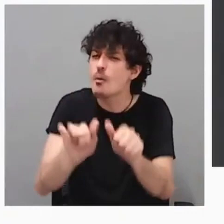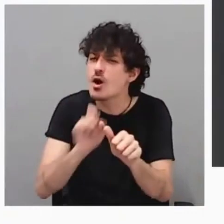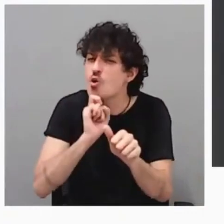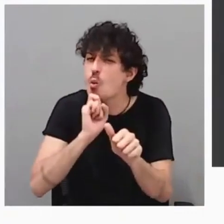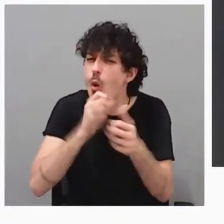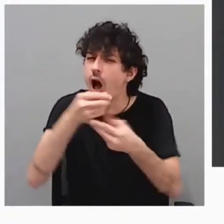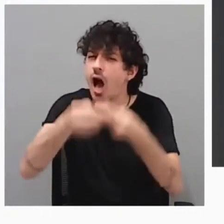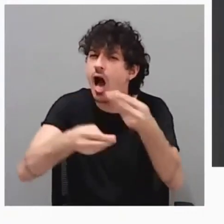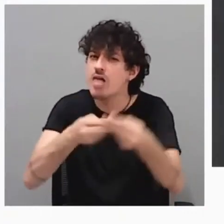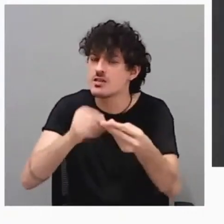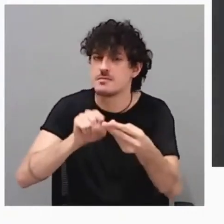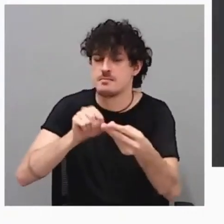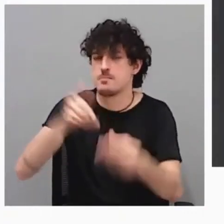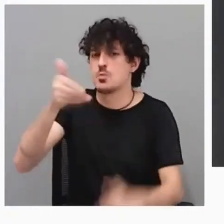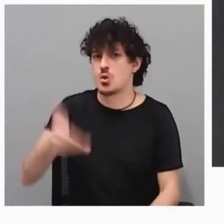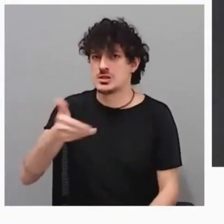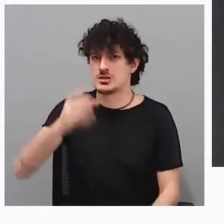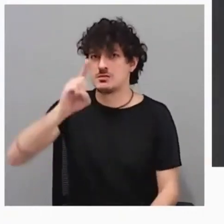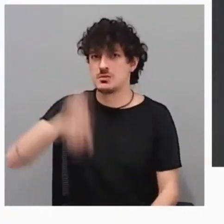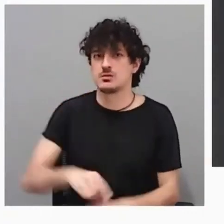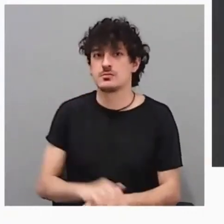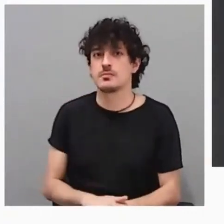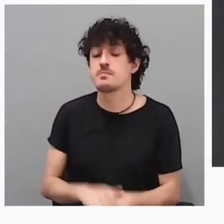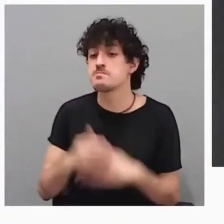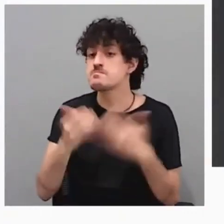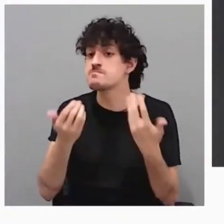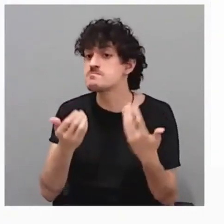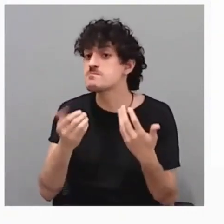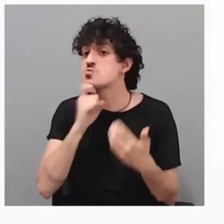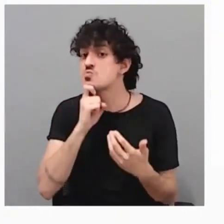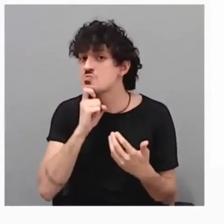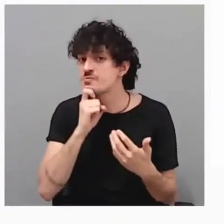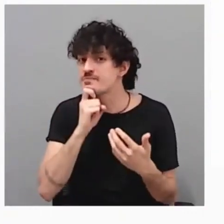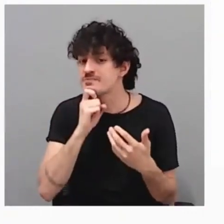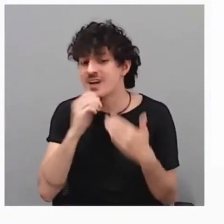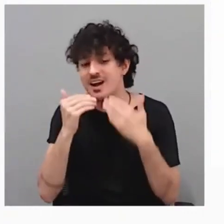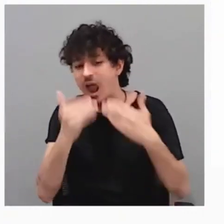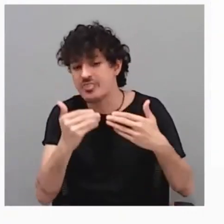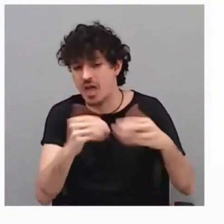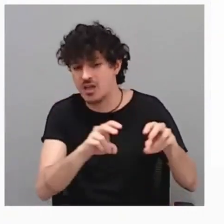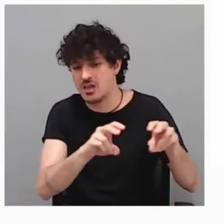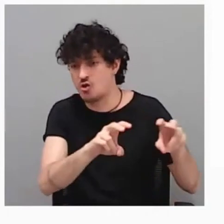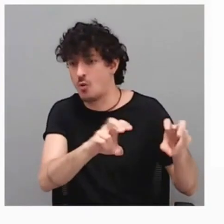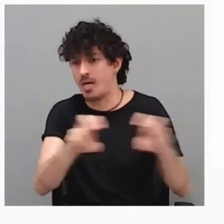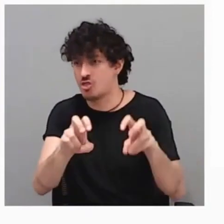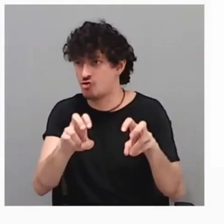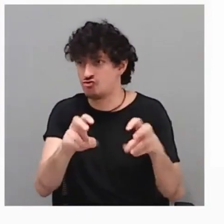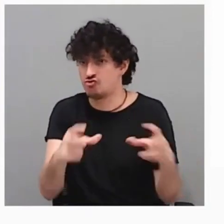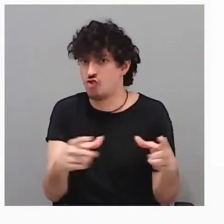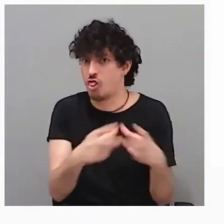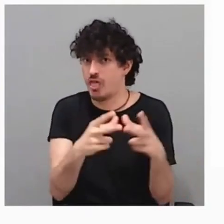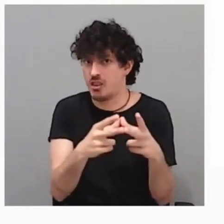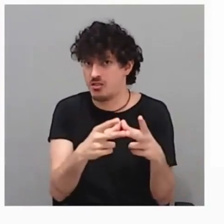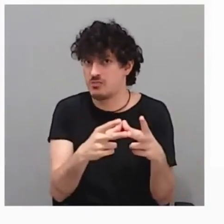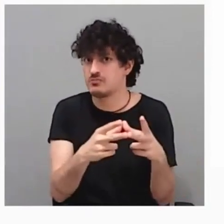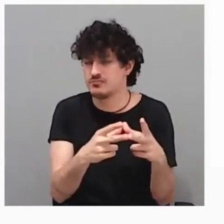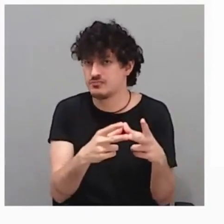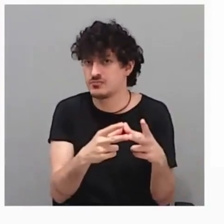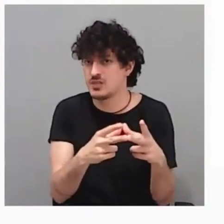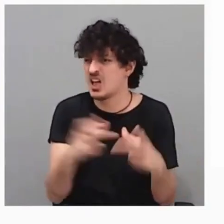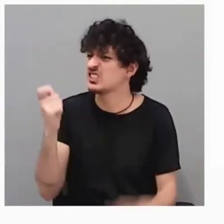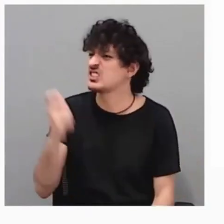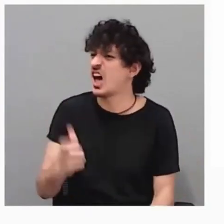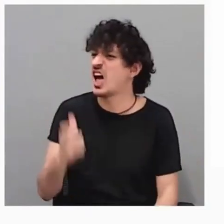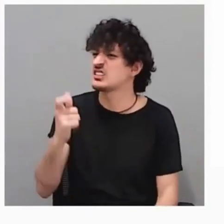colaborativa decidimos que iba a ser a través de la innovación social. Estos días hemos oído hablar mucho de innovación social.